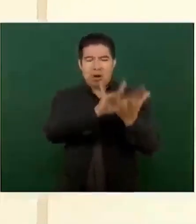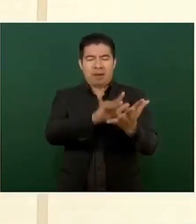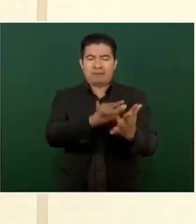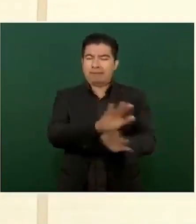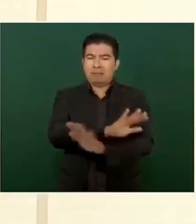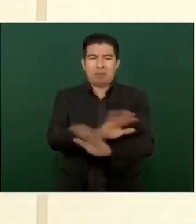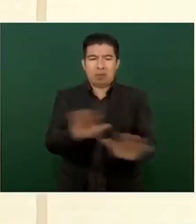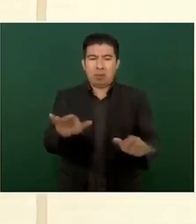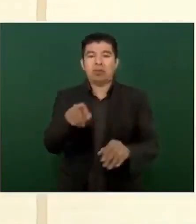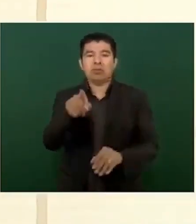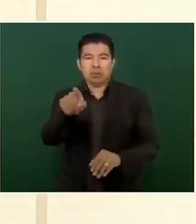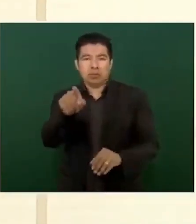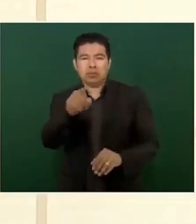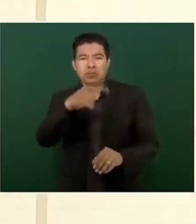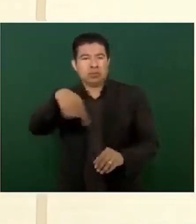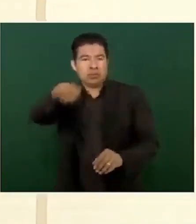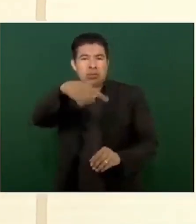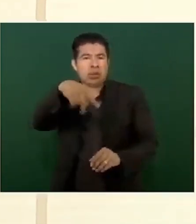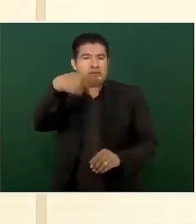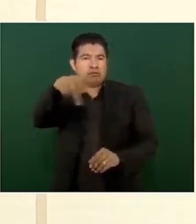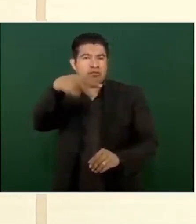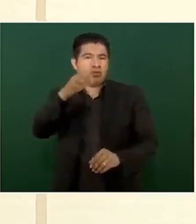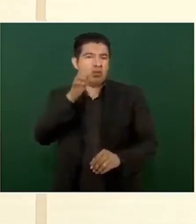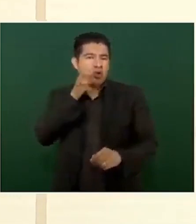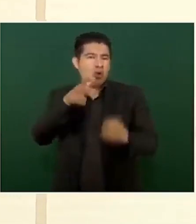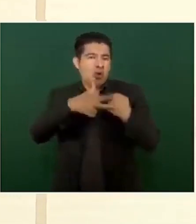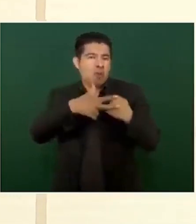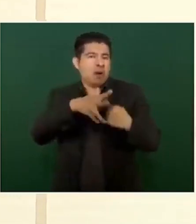Lo están haciendo Ahora